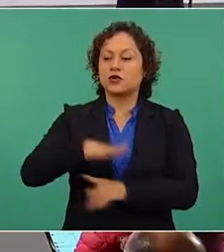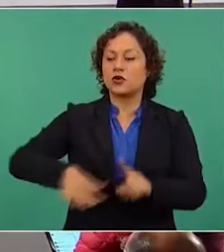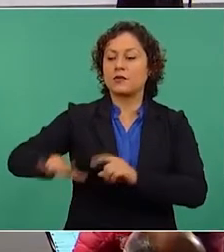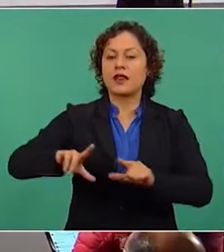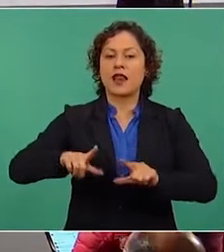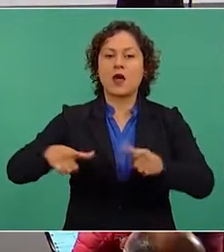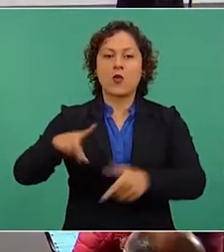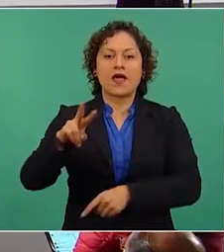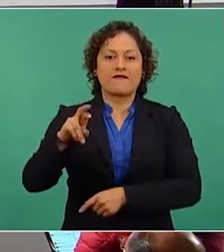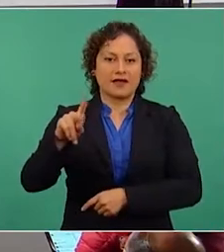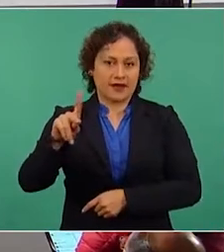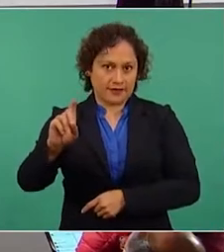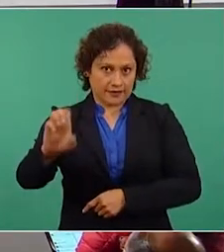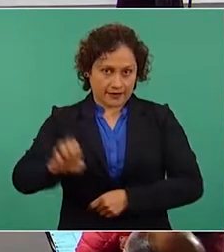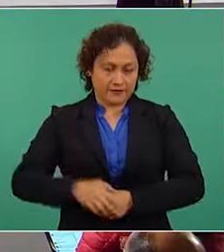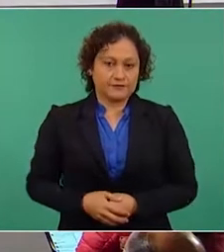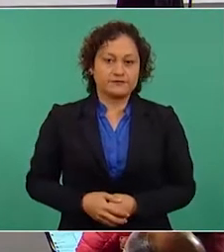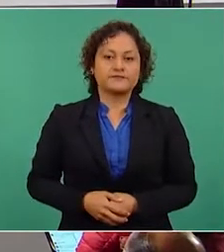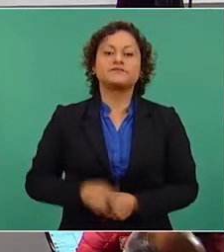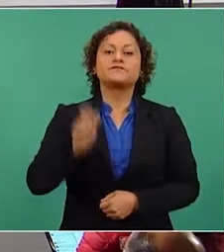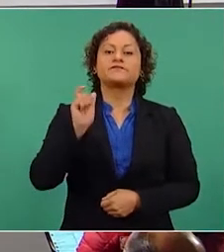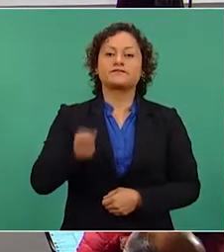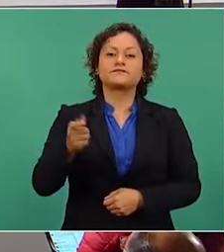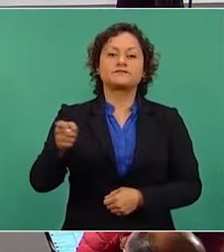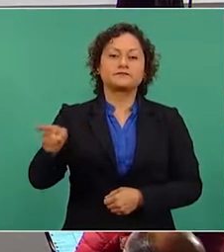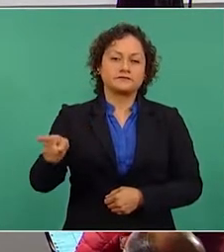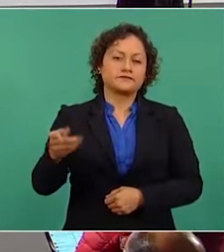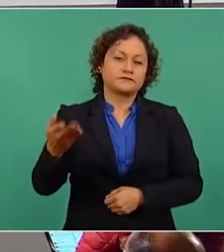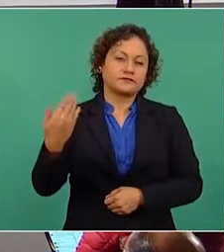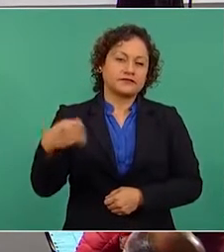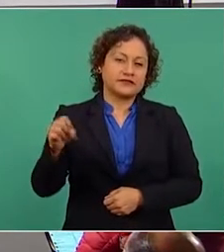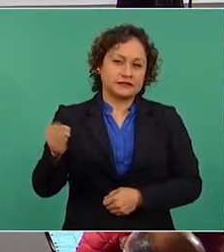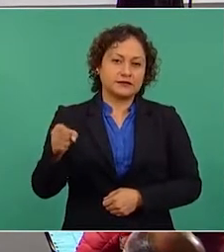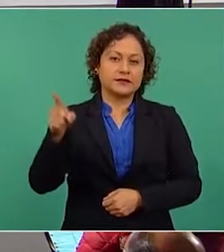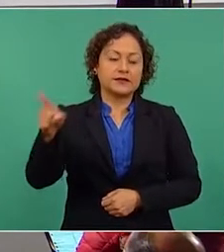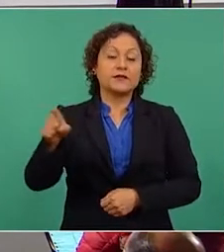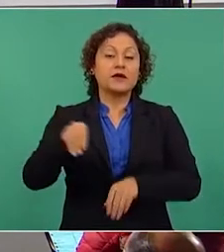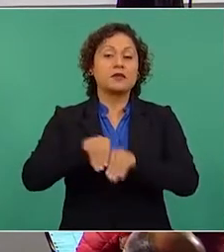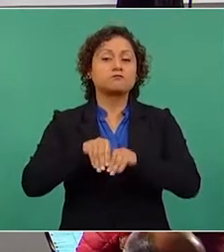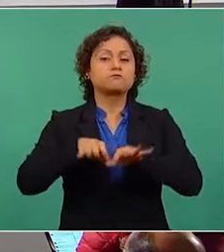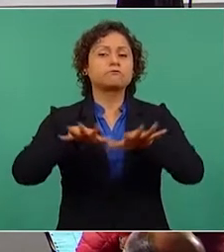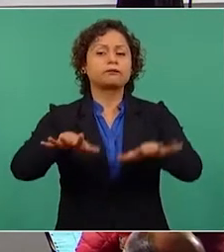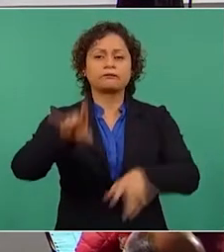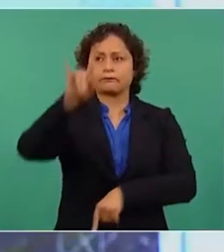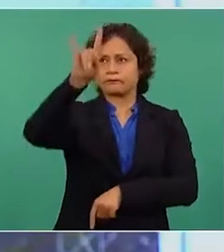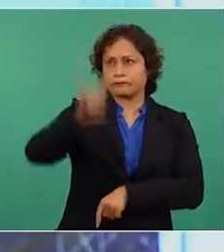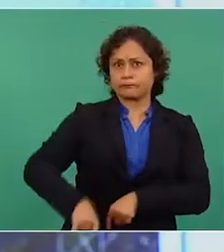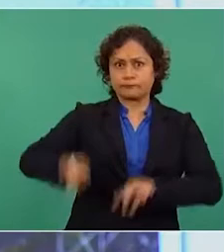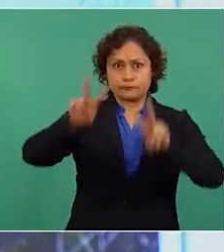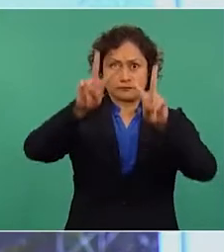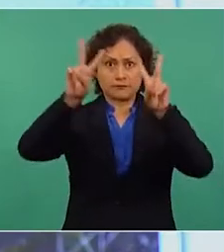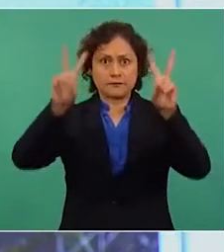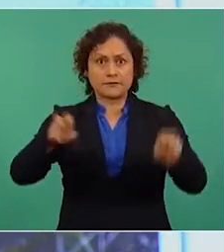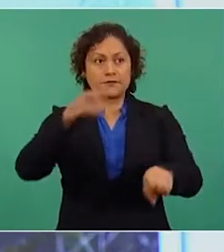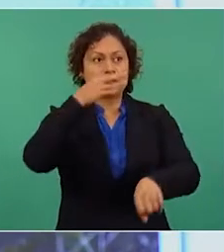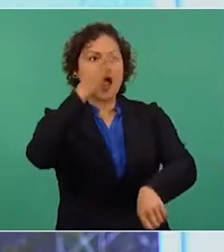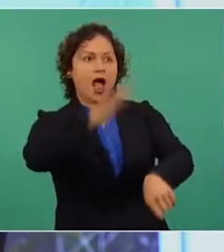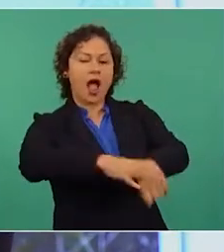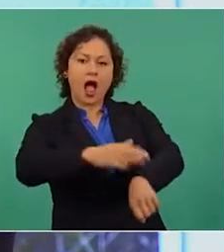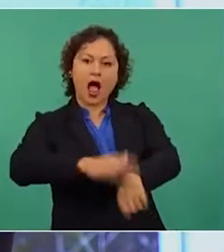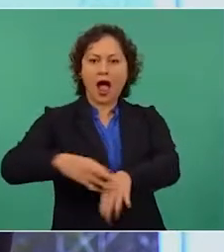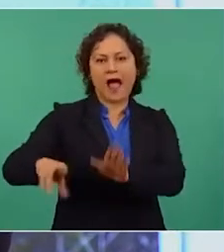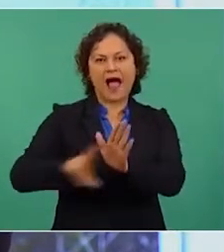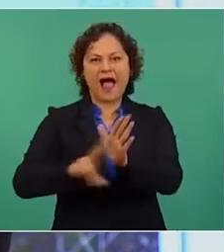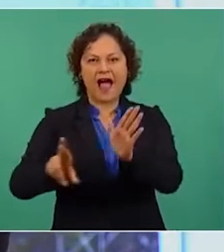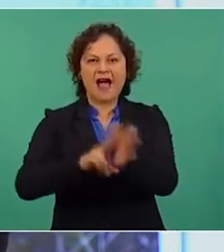El 5 de noviembre el periódico español El País publicó una nota periodística titulada Alerta roja en la